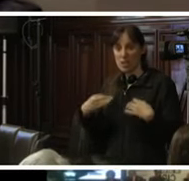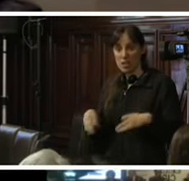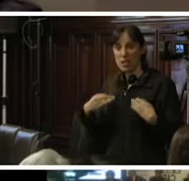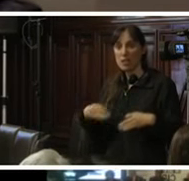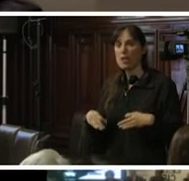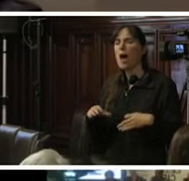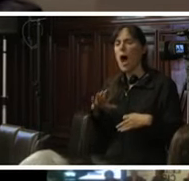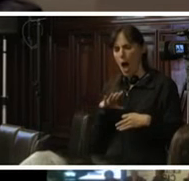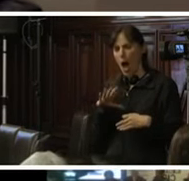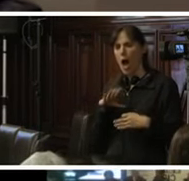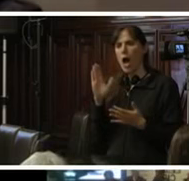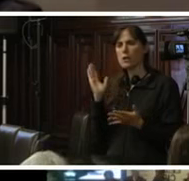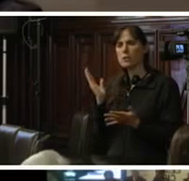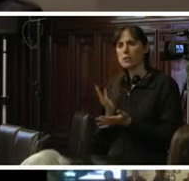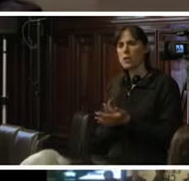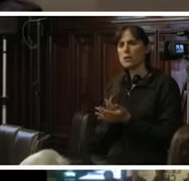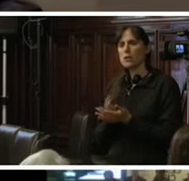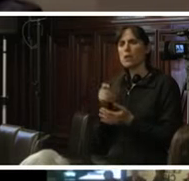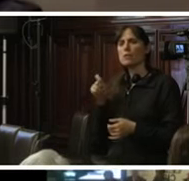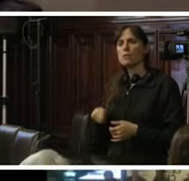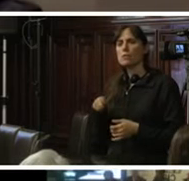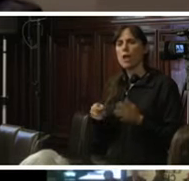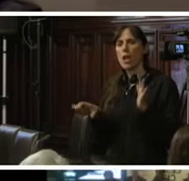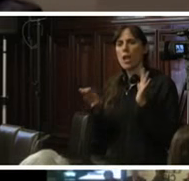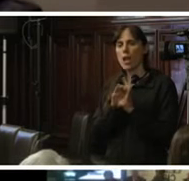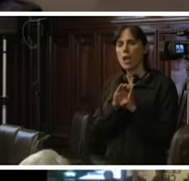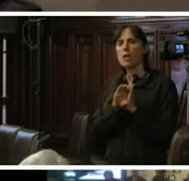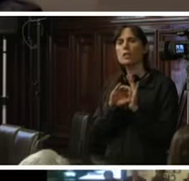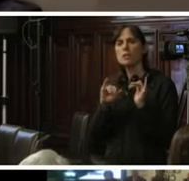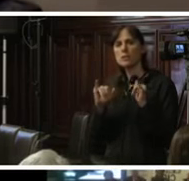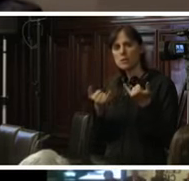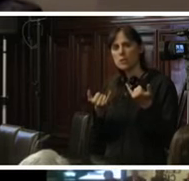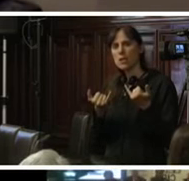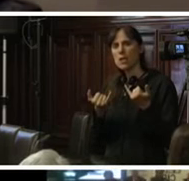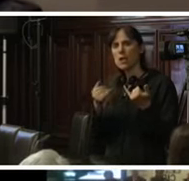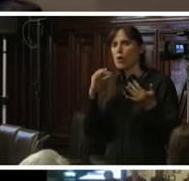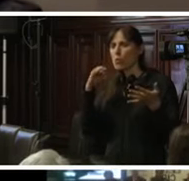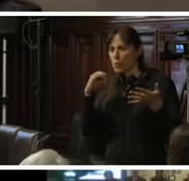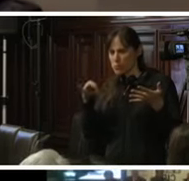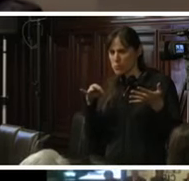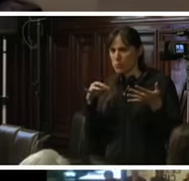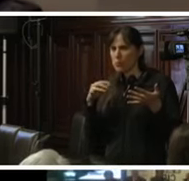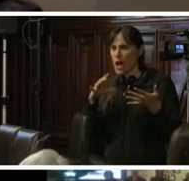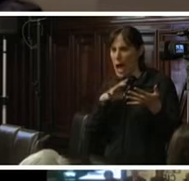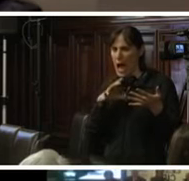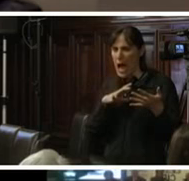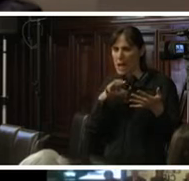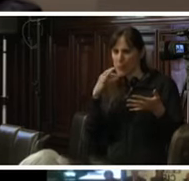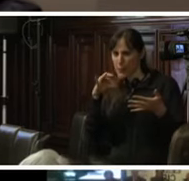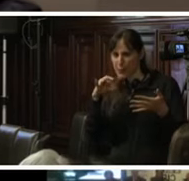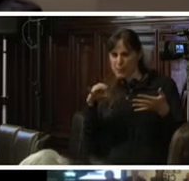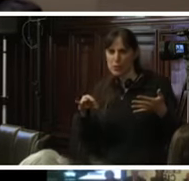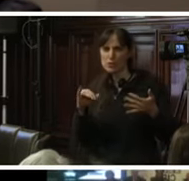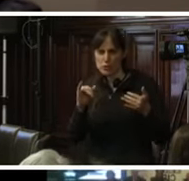habido una sentencia del Tribunal Constitucional que fue objeto de una corrección material y esta